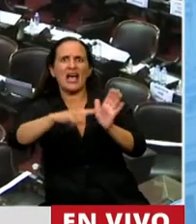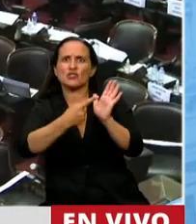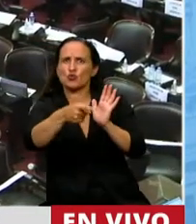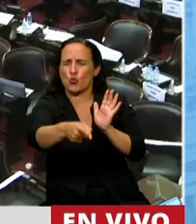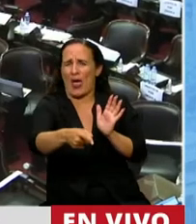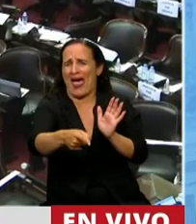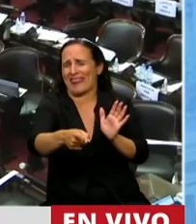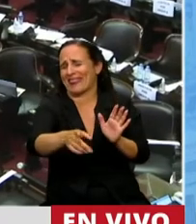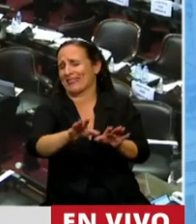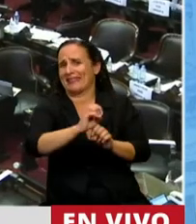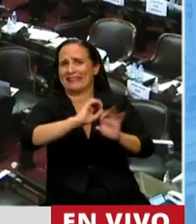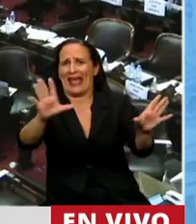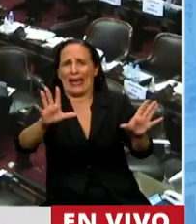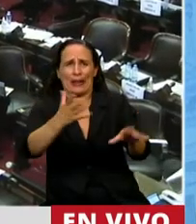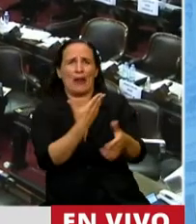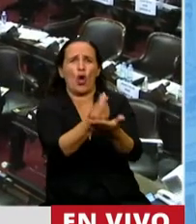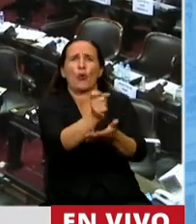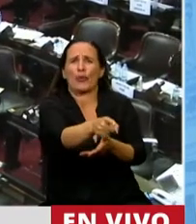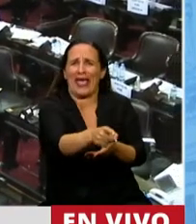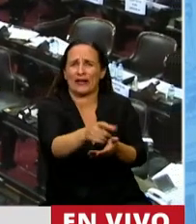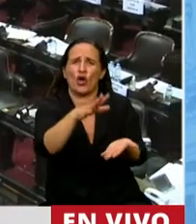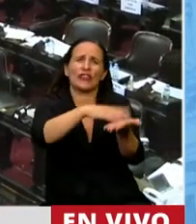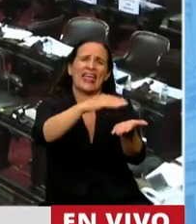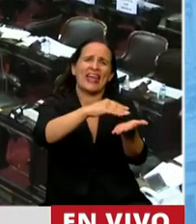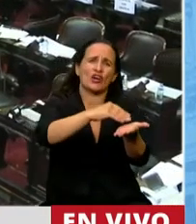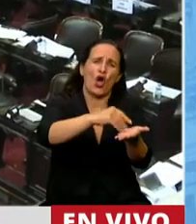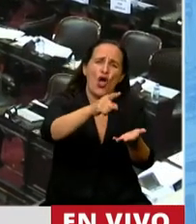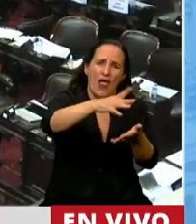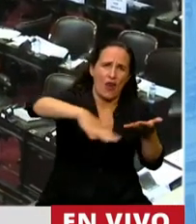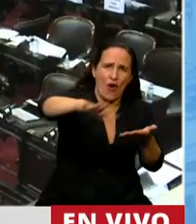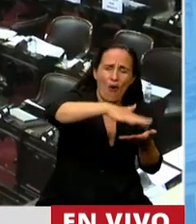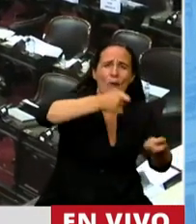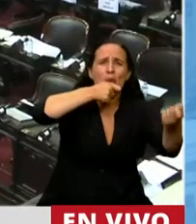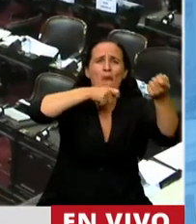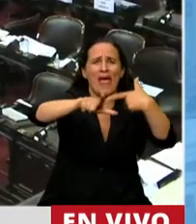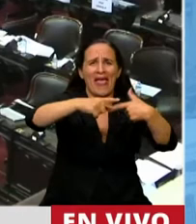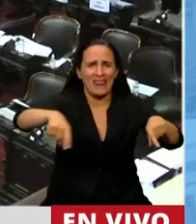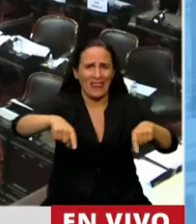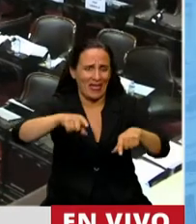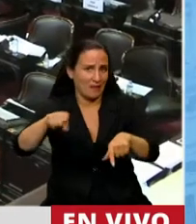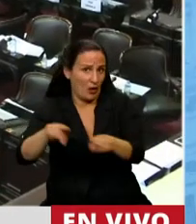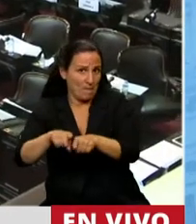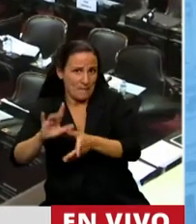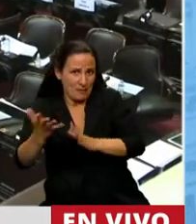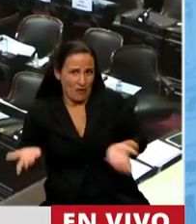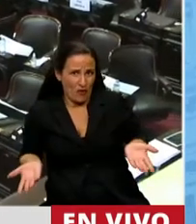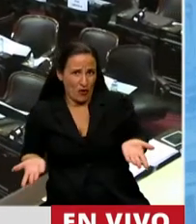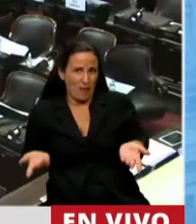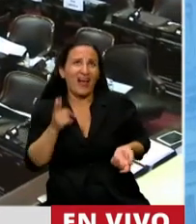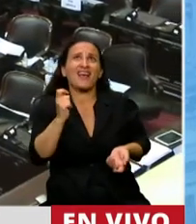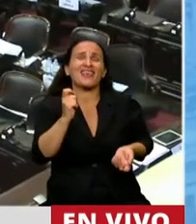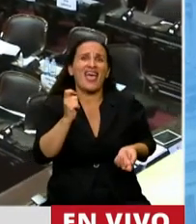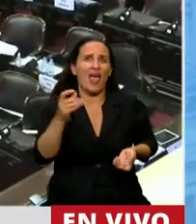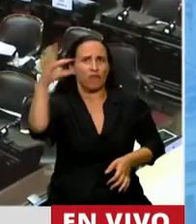un escándalo realmente, por ejemplo, en la venta de terrenos de Costa Salguero. Pero se benefician los mismos, se benefician los mismos, las grandes